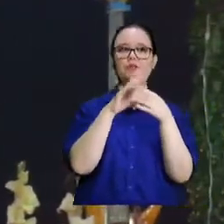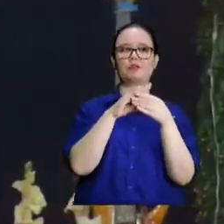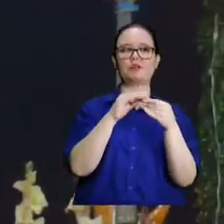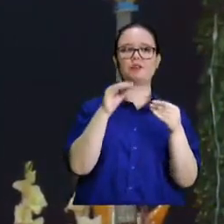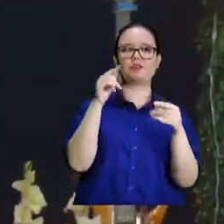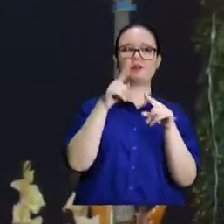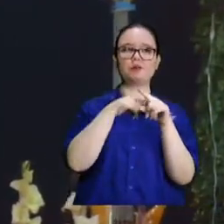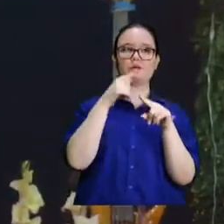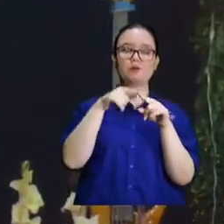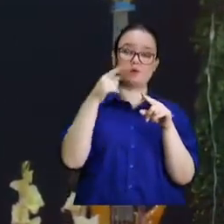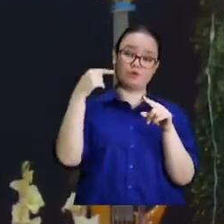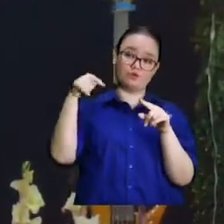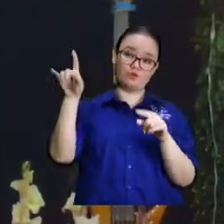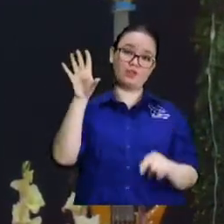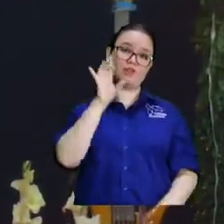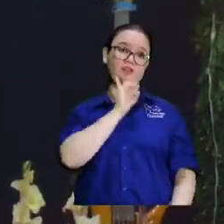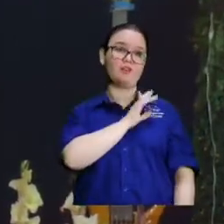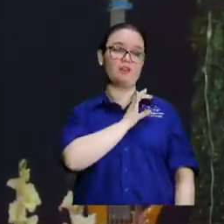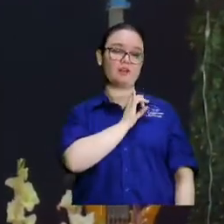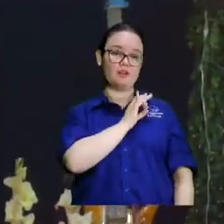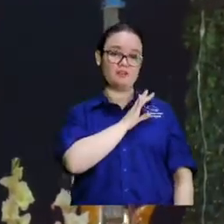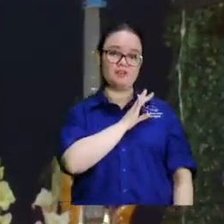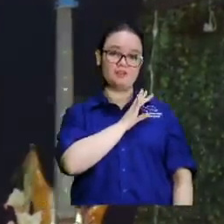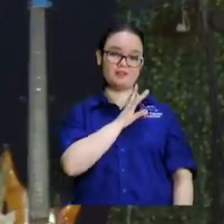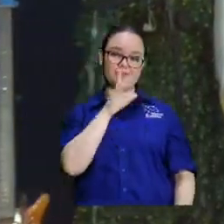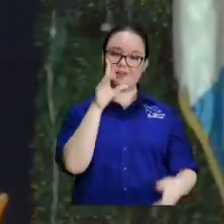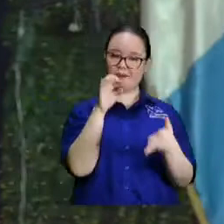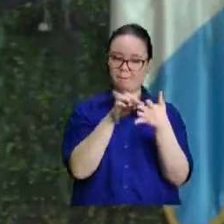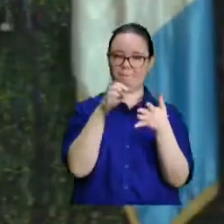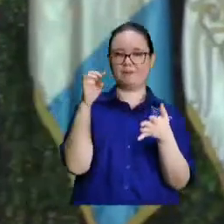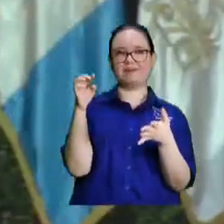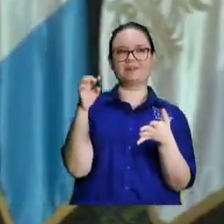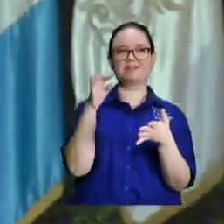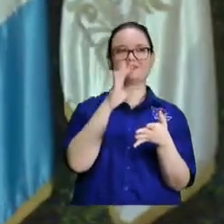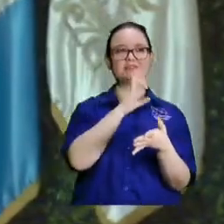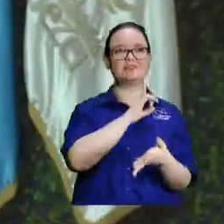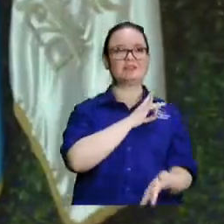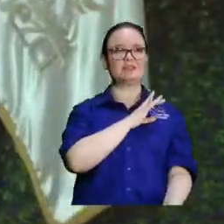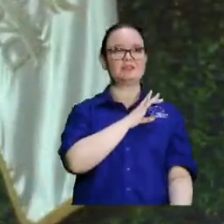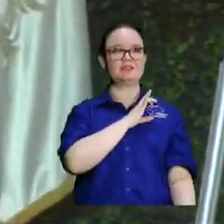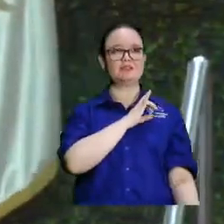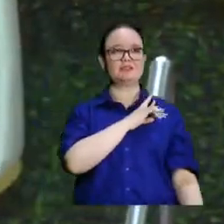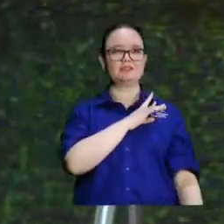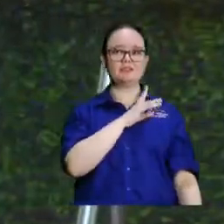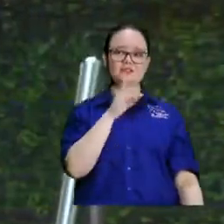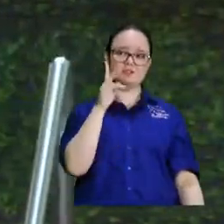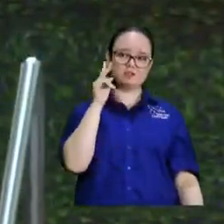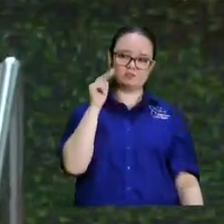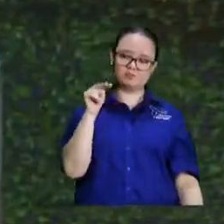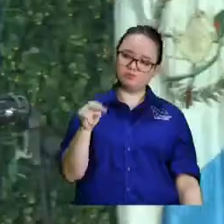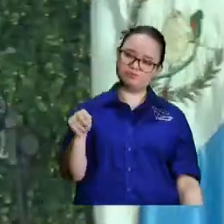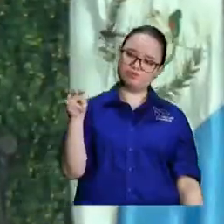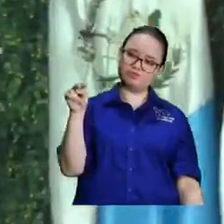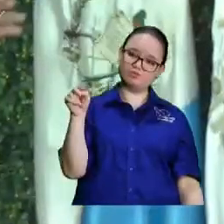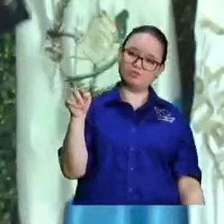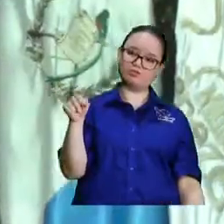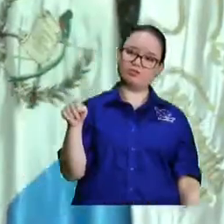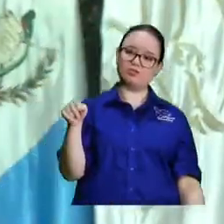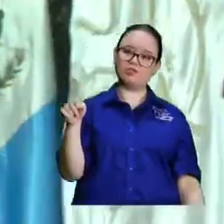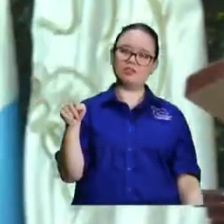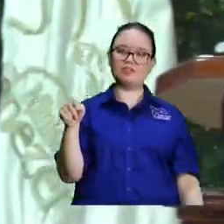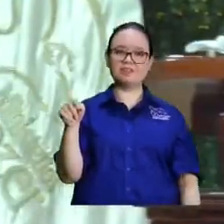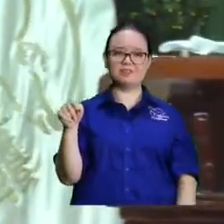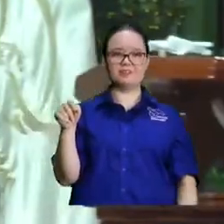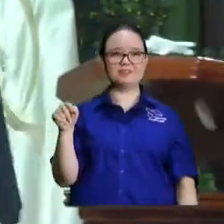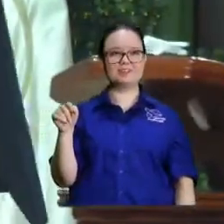recientemente de Sudamérica en Chile hay que seguir orando por los hermanos de Chile se volvió un caos esa cosa hermano que Dios los bendiga